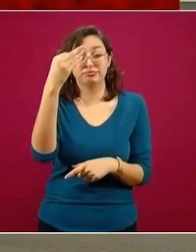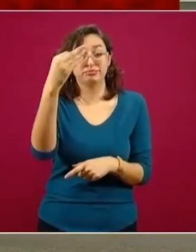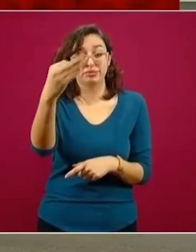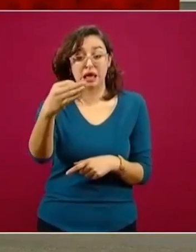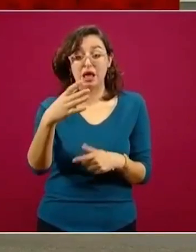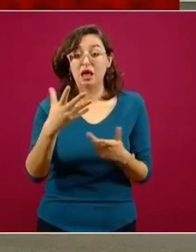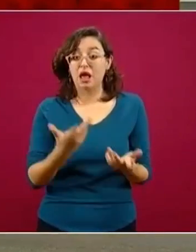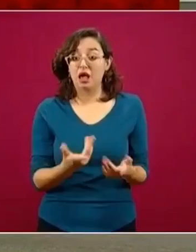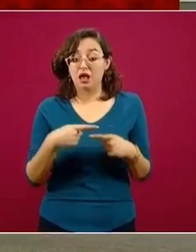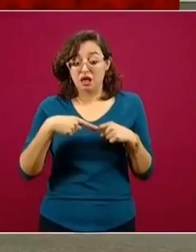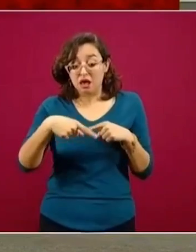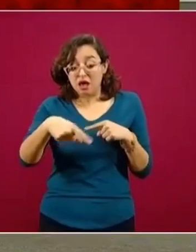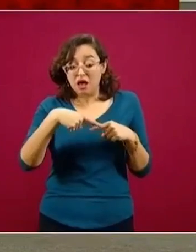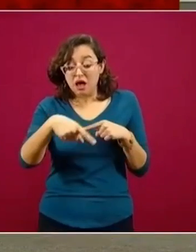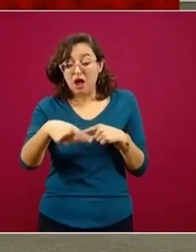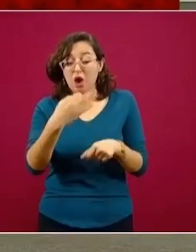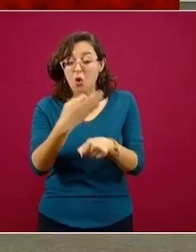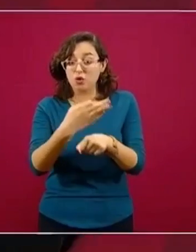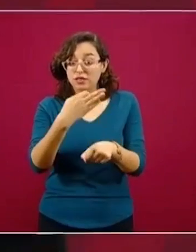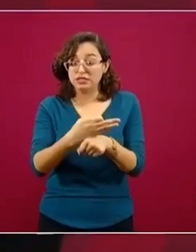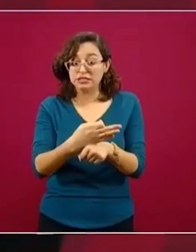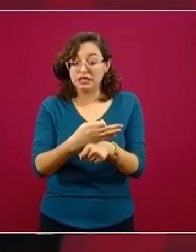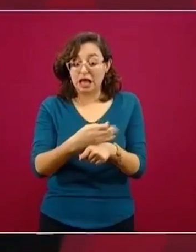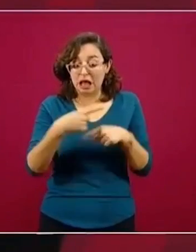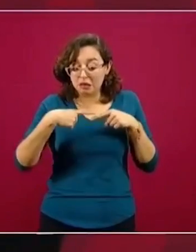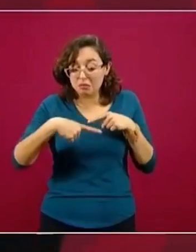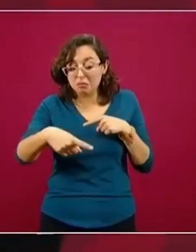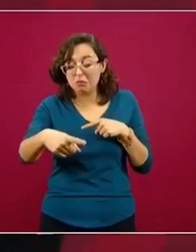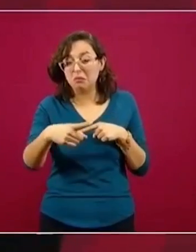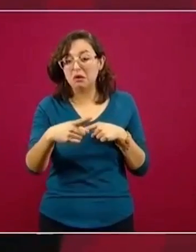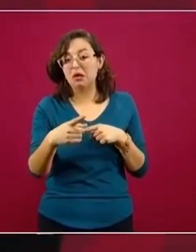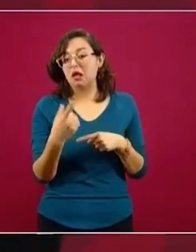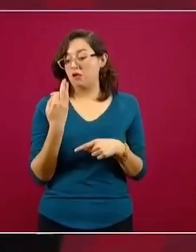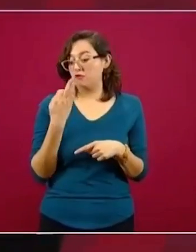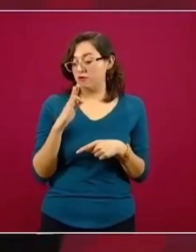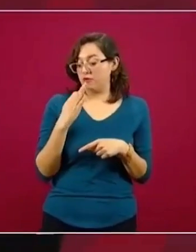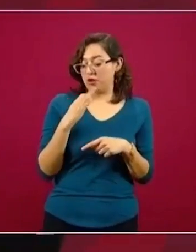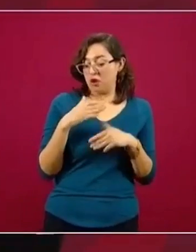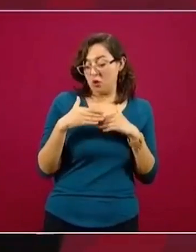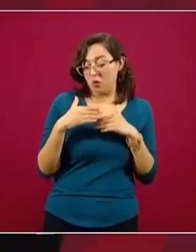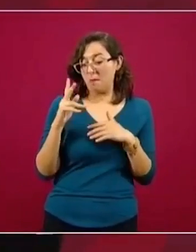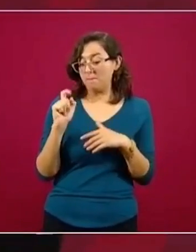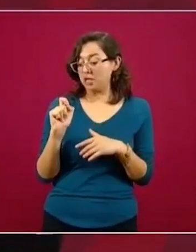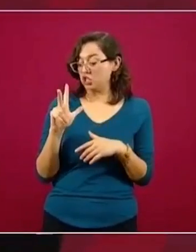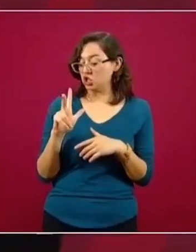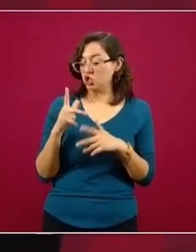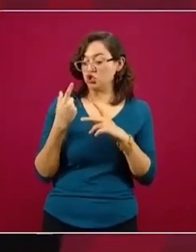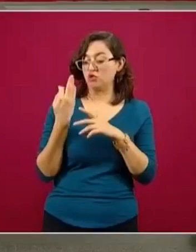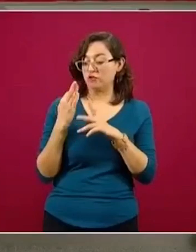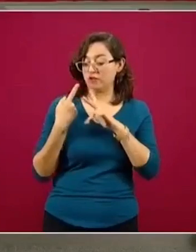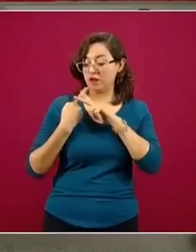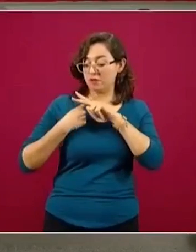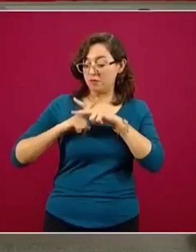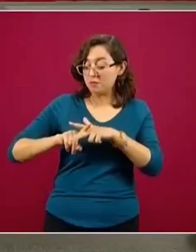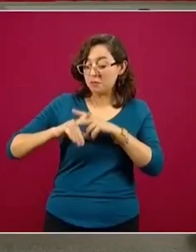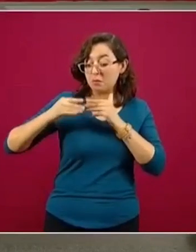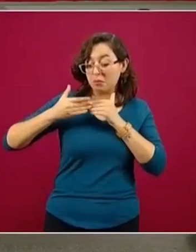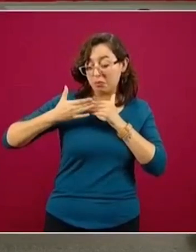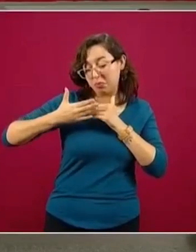exclusivamente al tiempo de este primer ciclo epidémico que empezó en febrero, el 28 de febrero, y que hemos